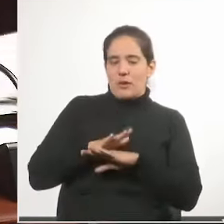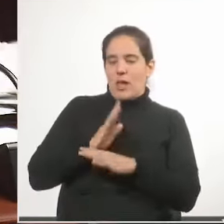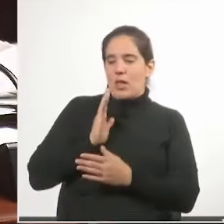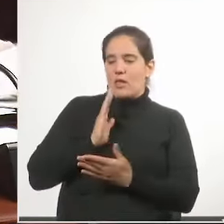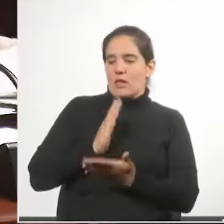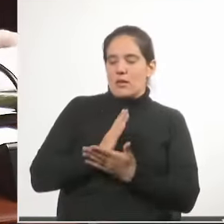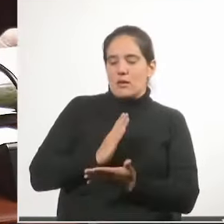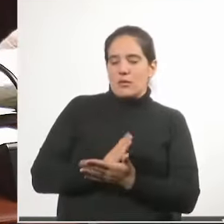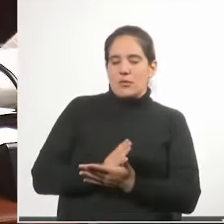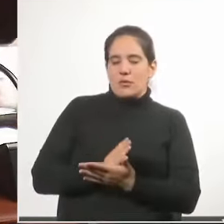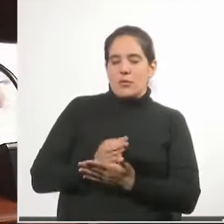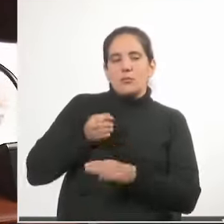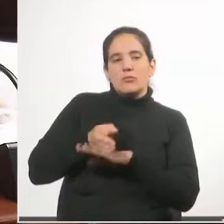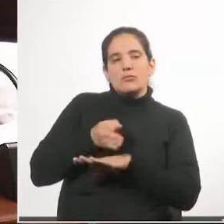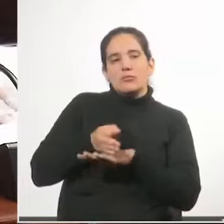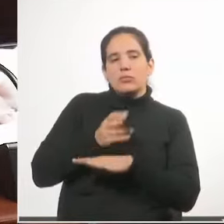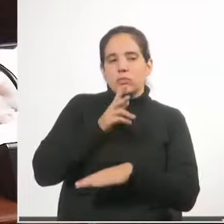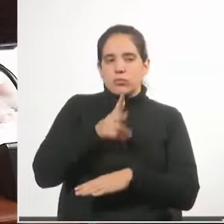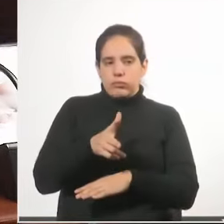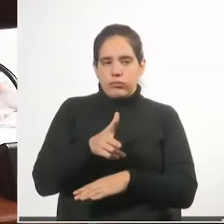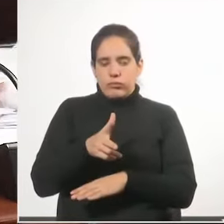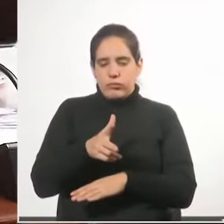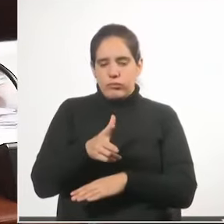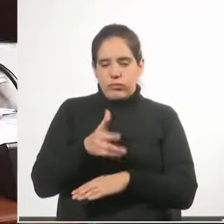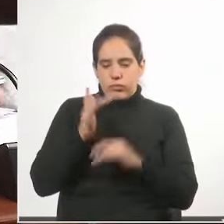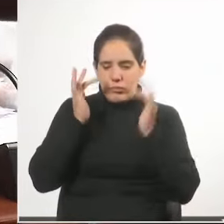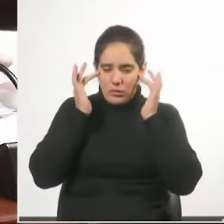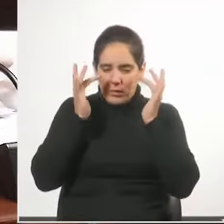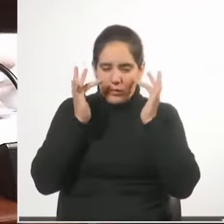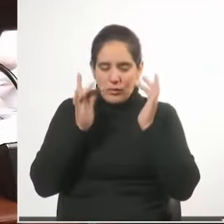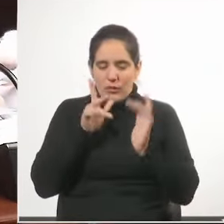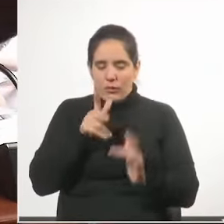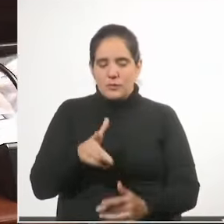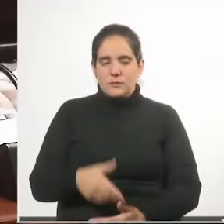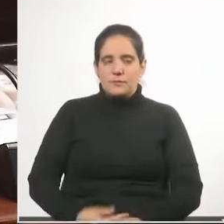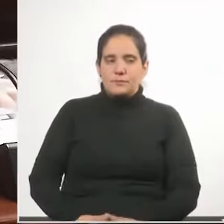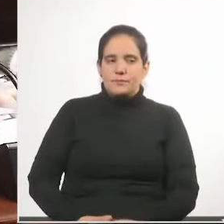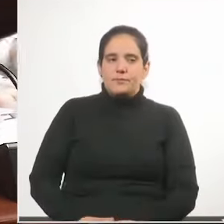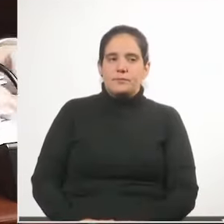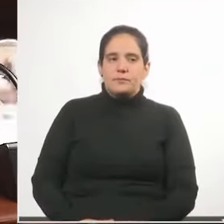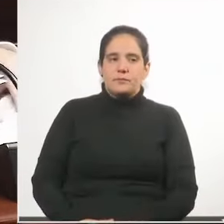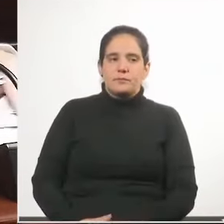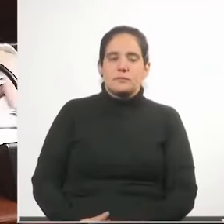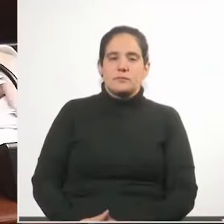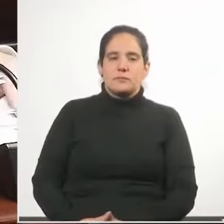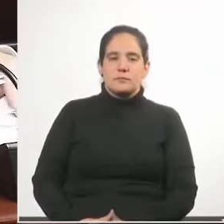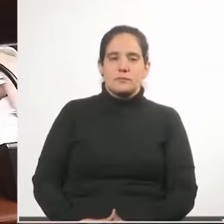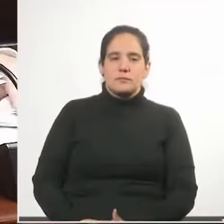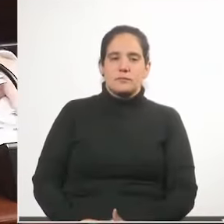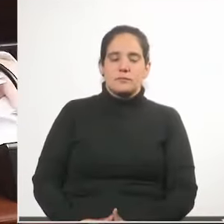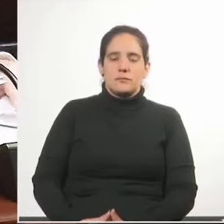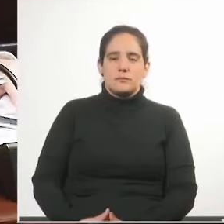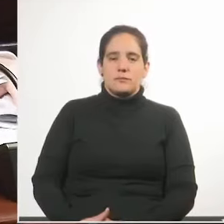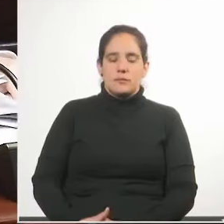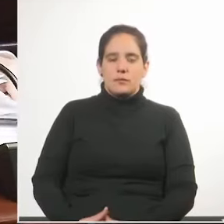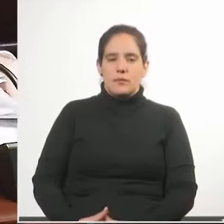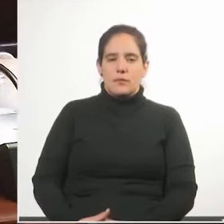de cuidar la educación de sus hijos. No obstante ello, tenemos que